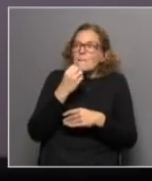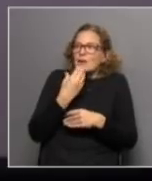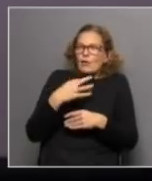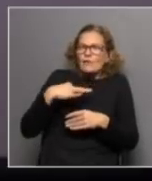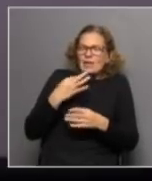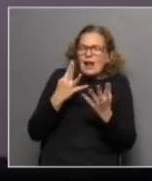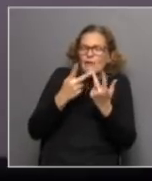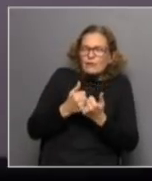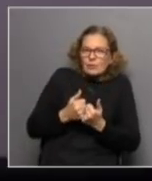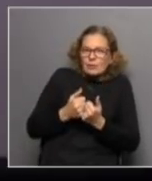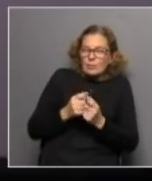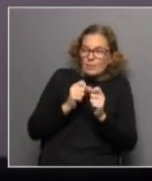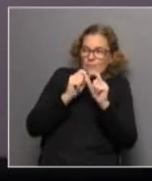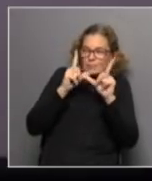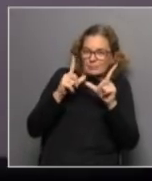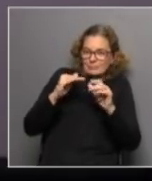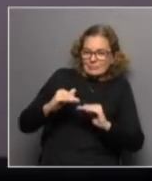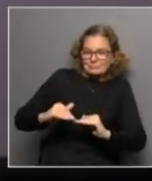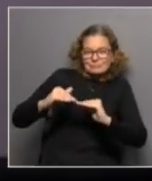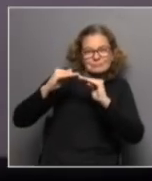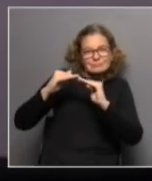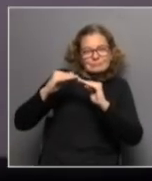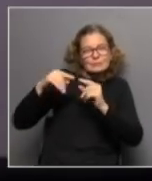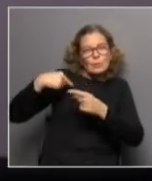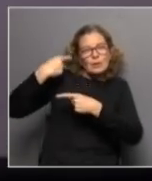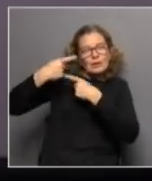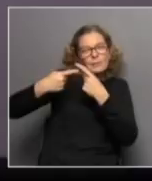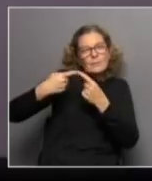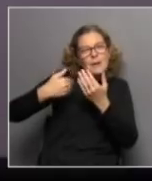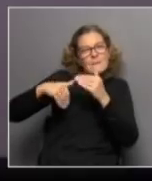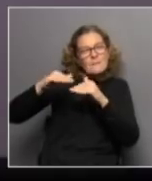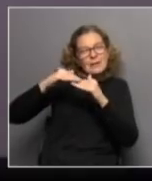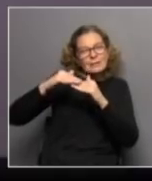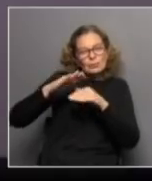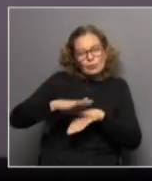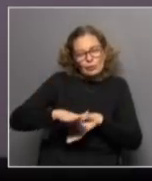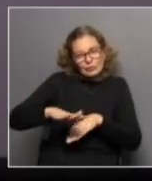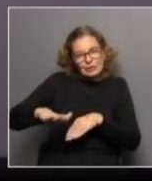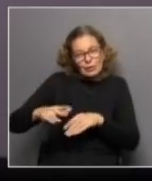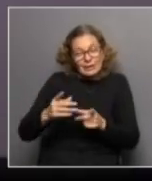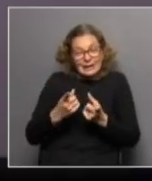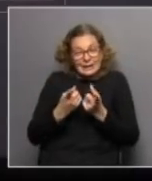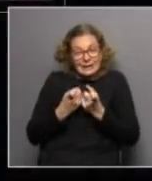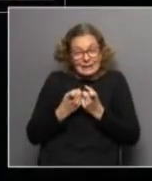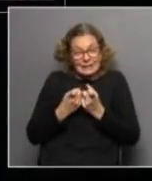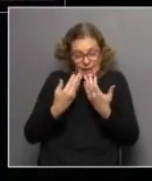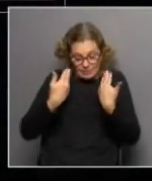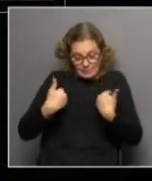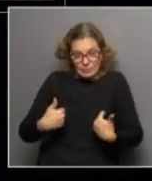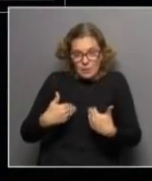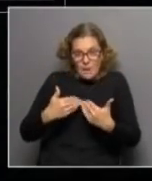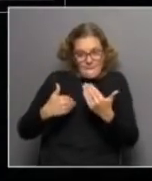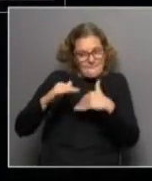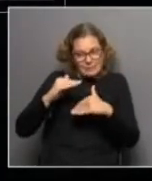tiene gran impacto en el crecimiento y mucho más en la infancia en donde las necesidades nutricionales están